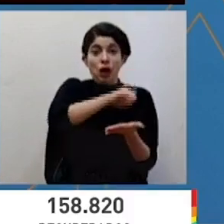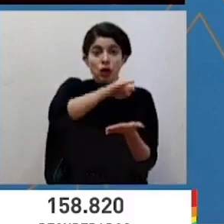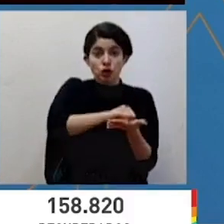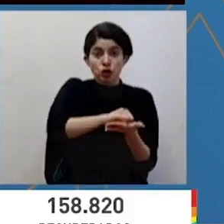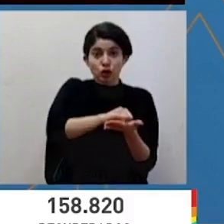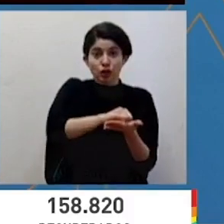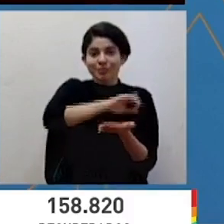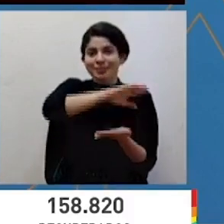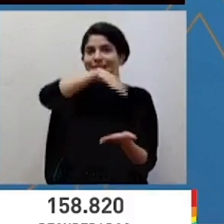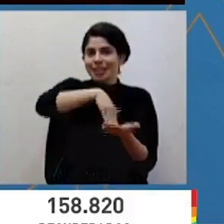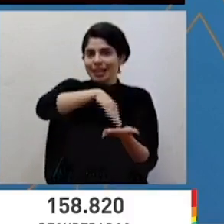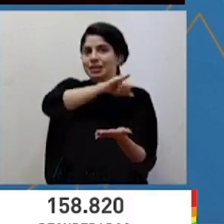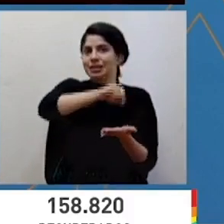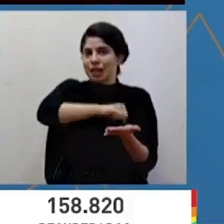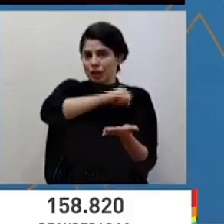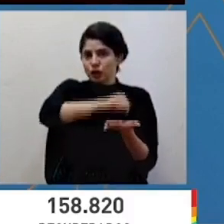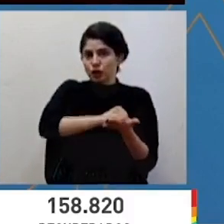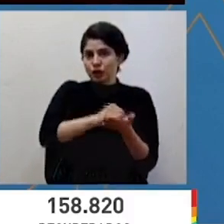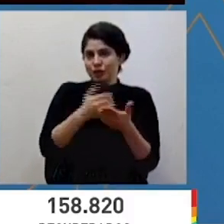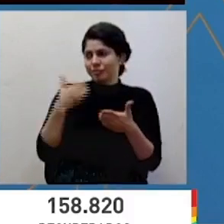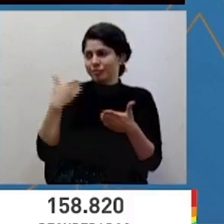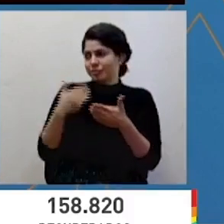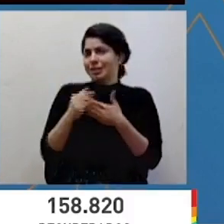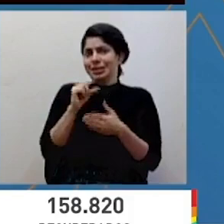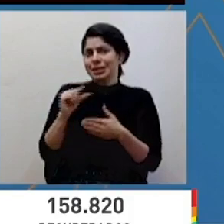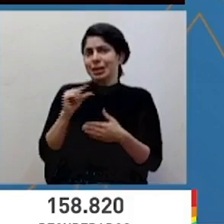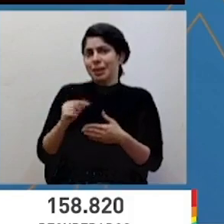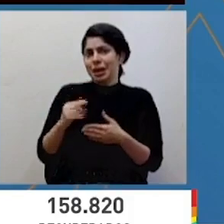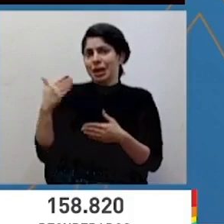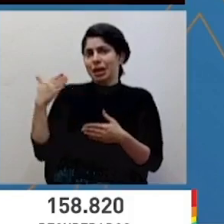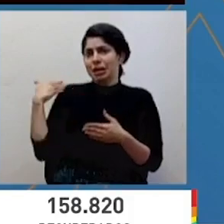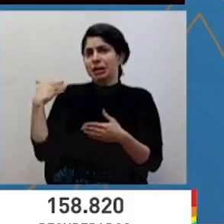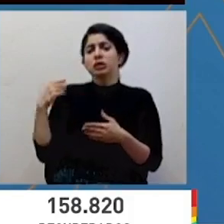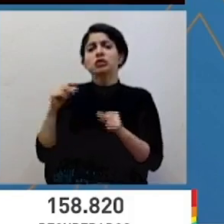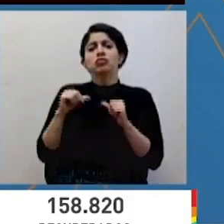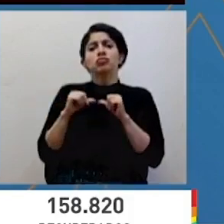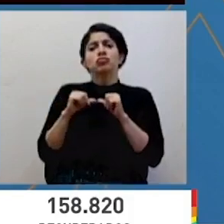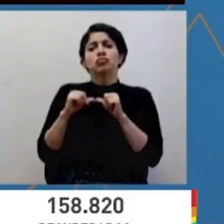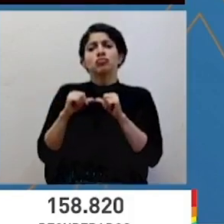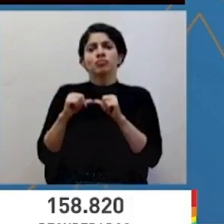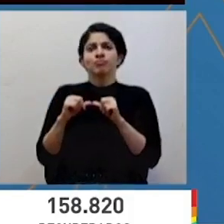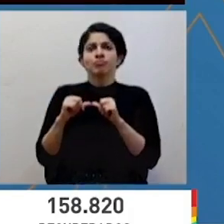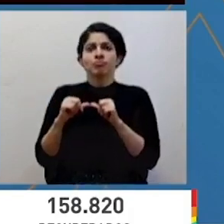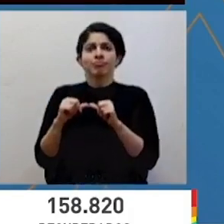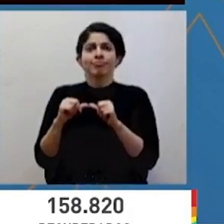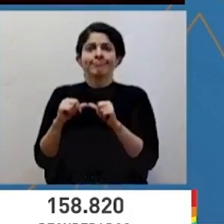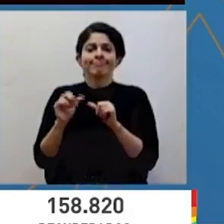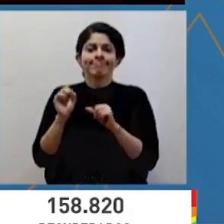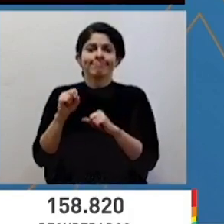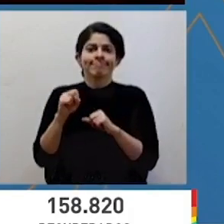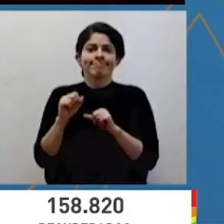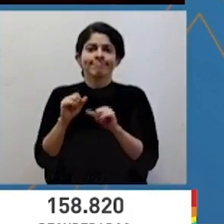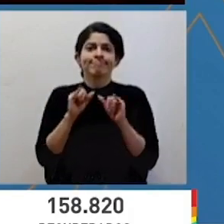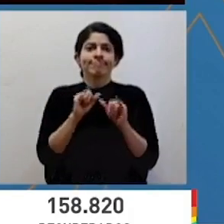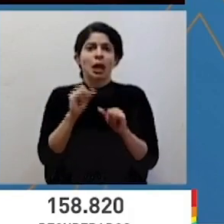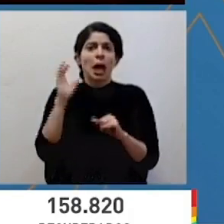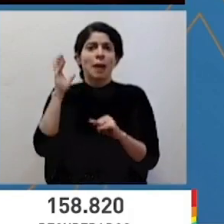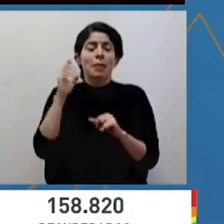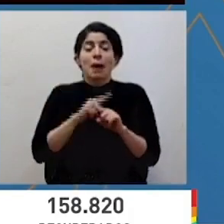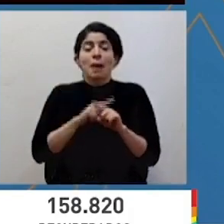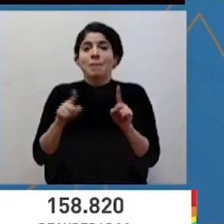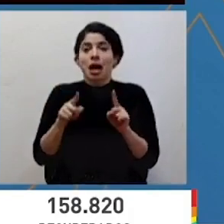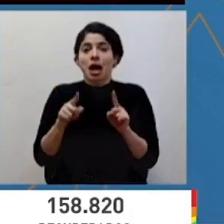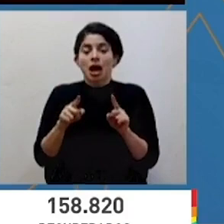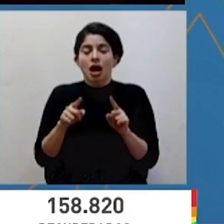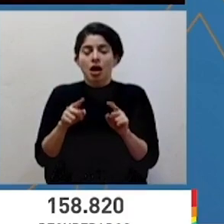el cantón central de San José, las últimas semanas había tenido condiciones para permanecer en alerta amarilla, no obstante